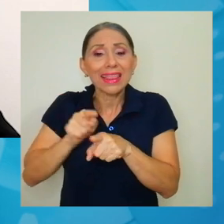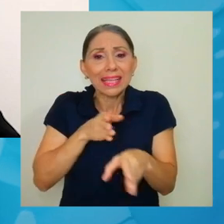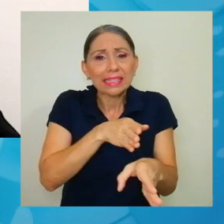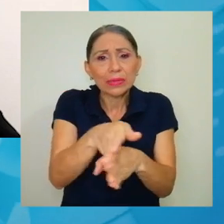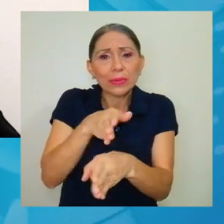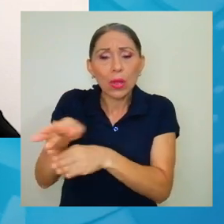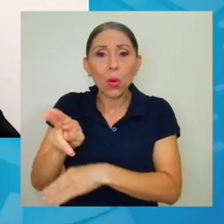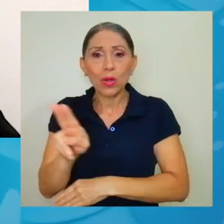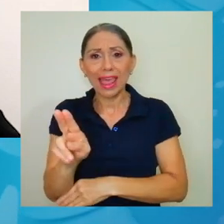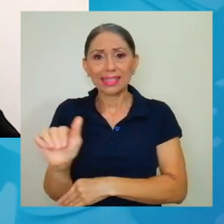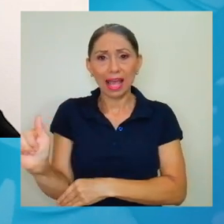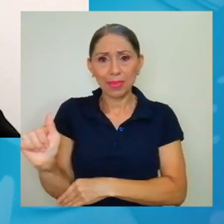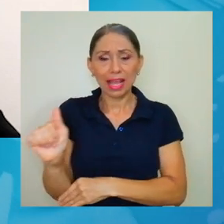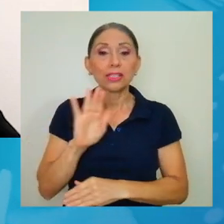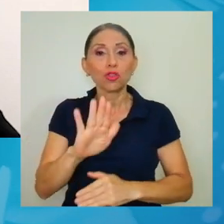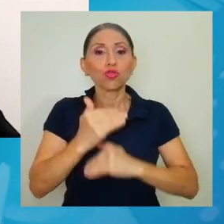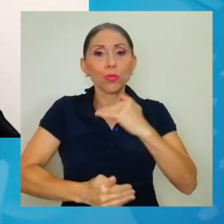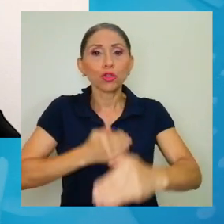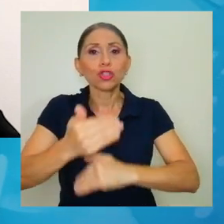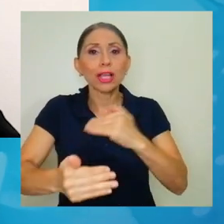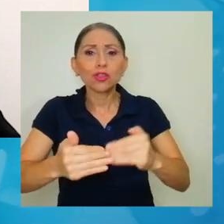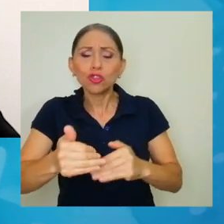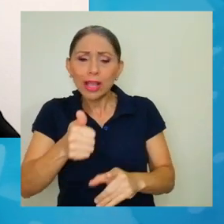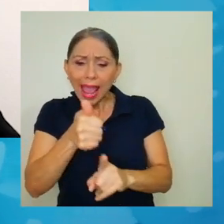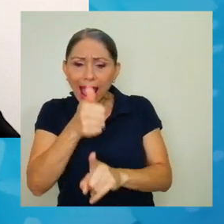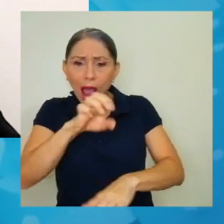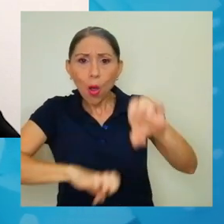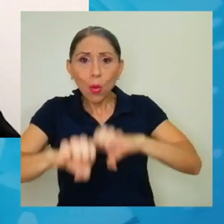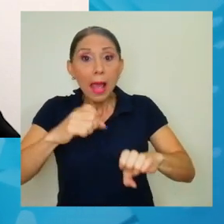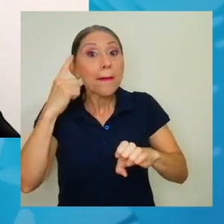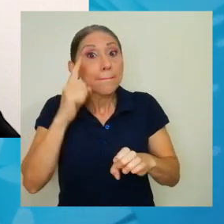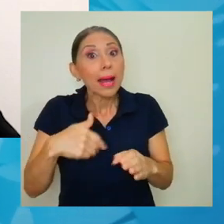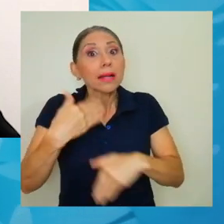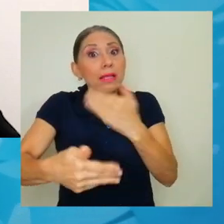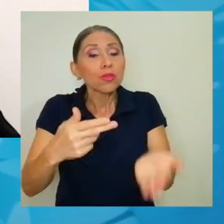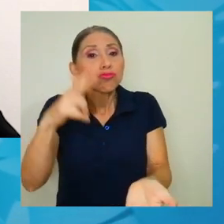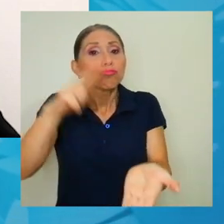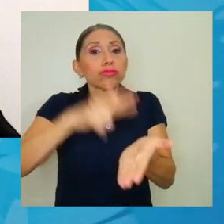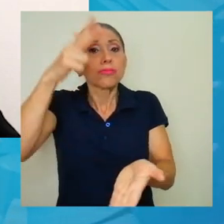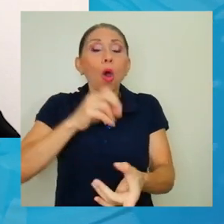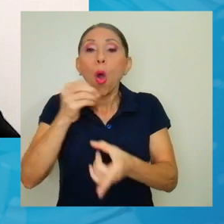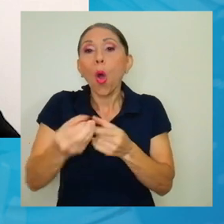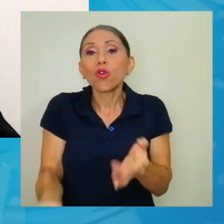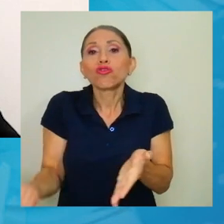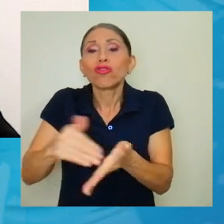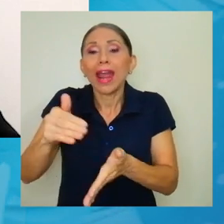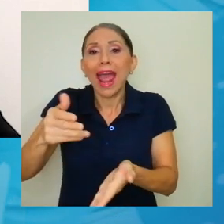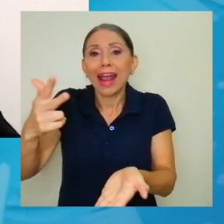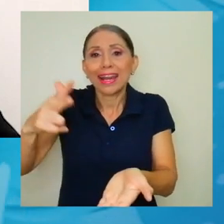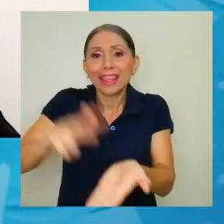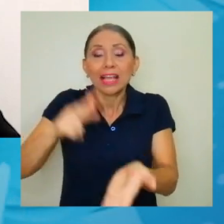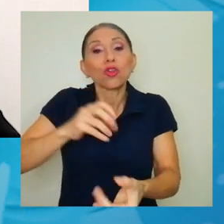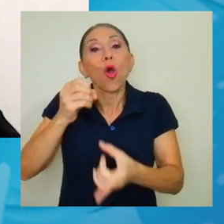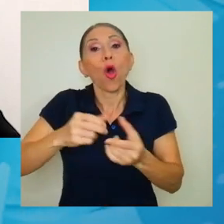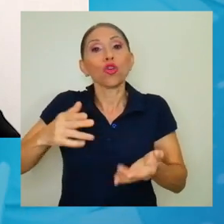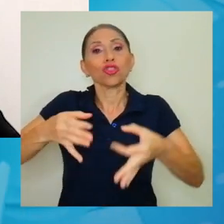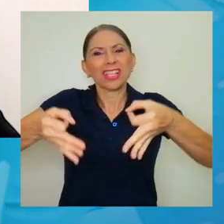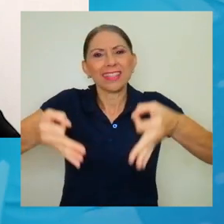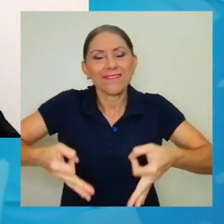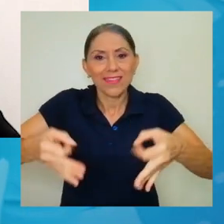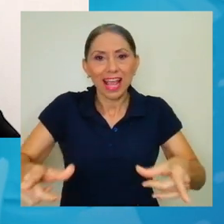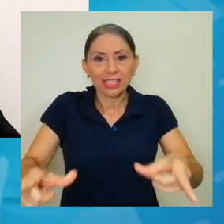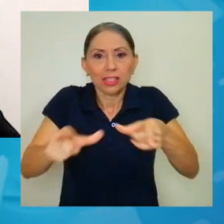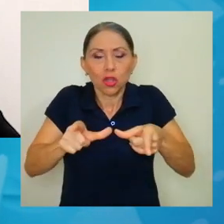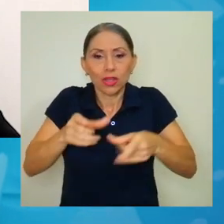procesos de autoavaluación con fines de acreditación o reacreditación o certificación institucional y también